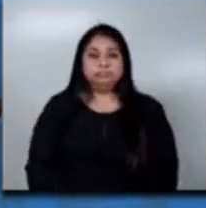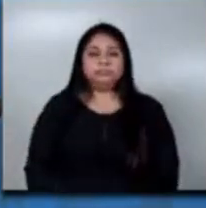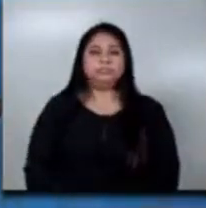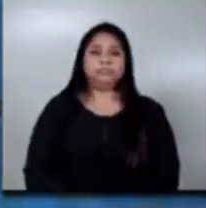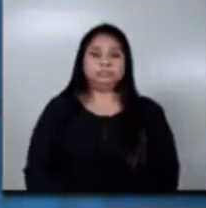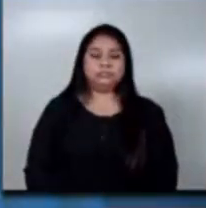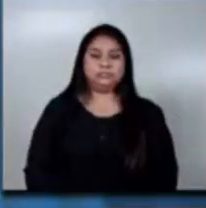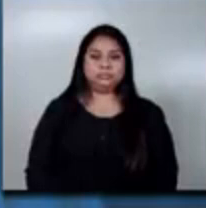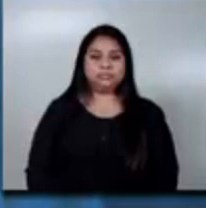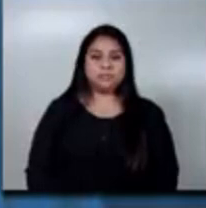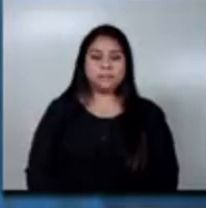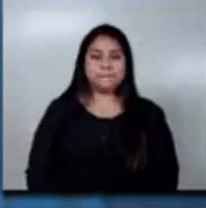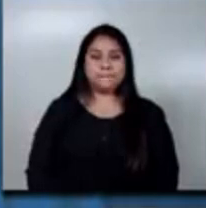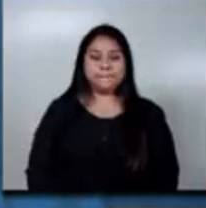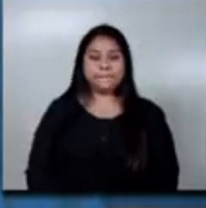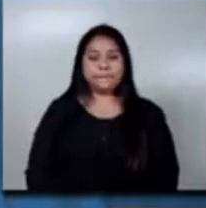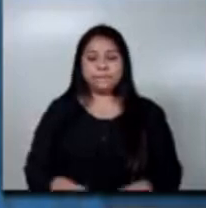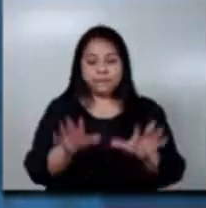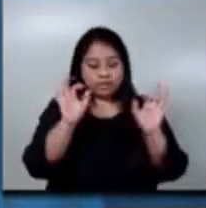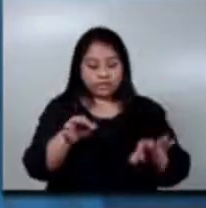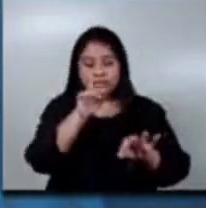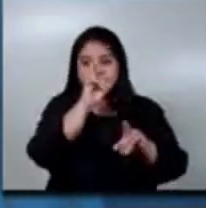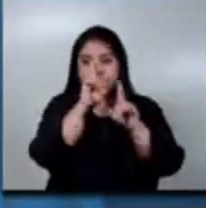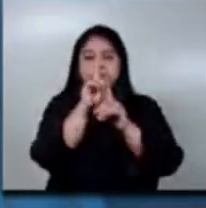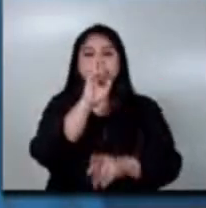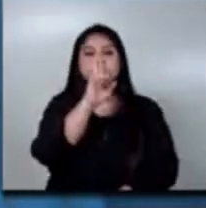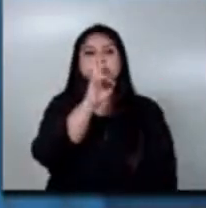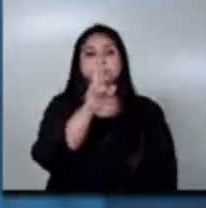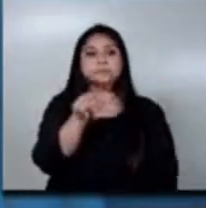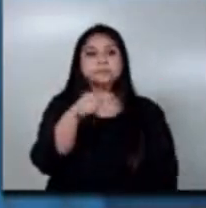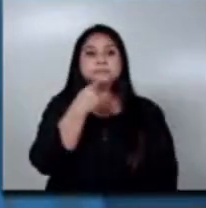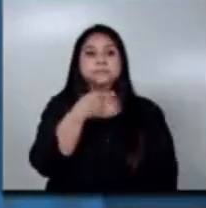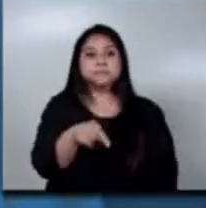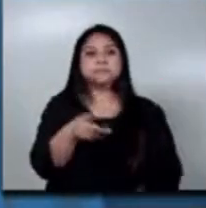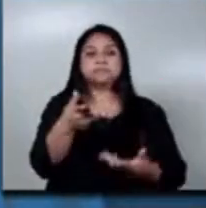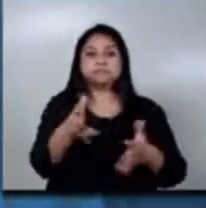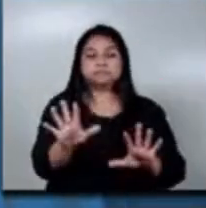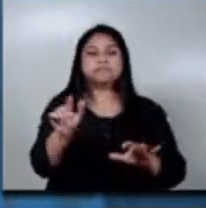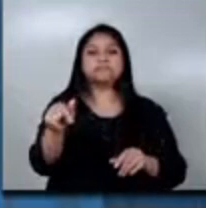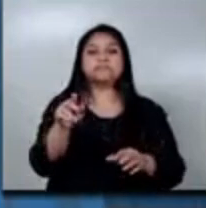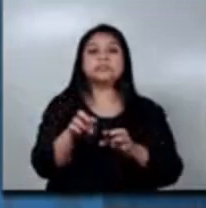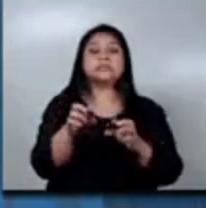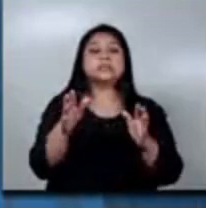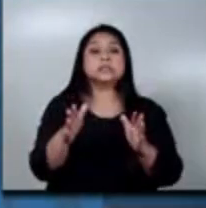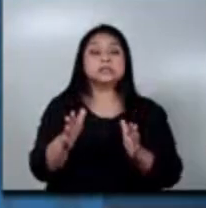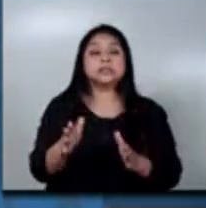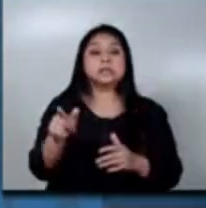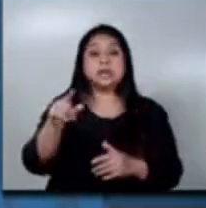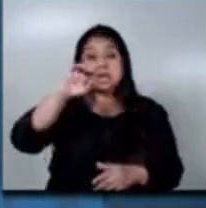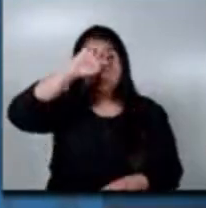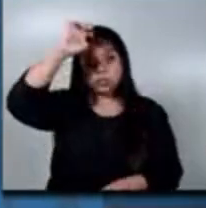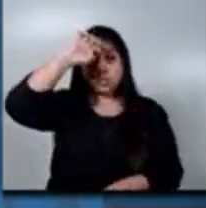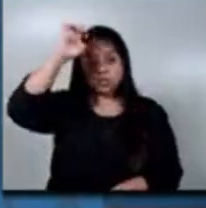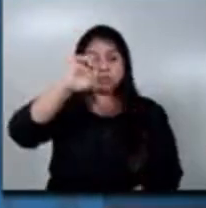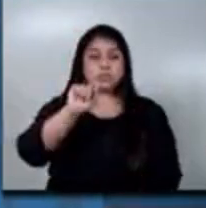Gracias por su respuesta, estimado director. Invitamos ahora al periodista Eduardo Umaña, de Canal de Gobierno.